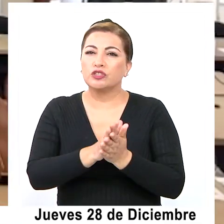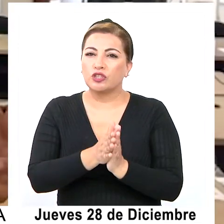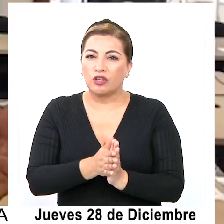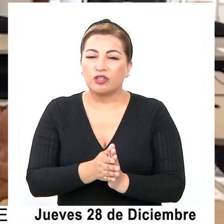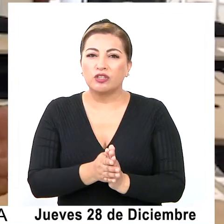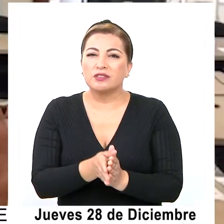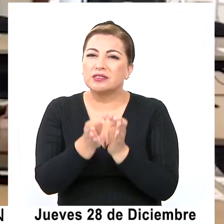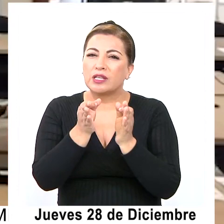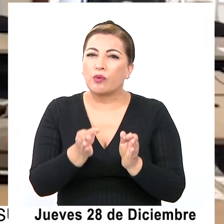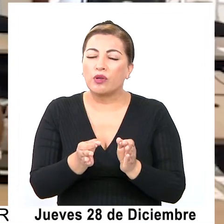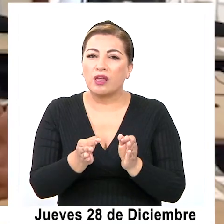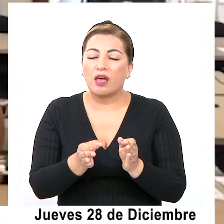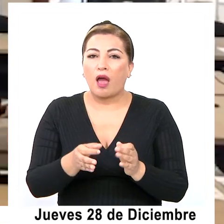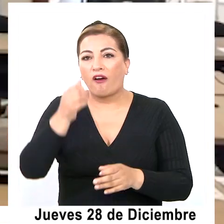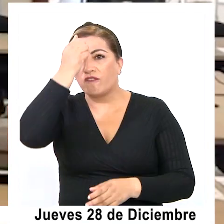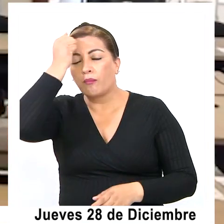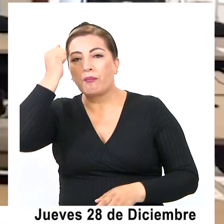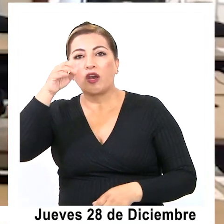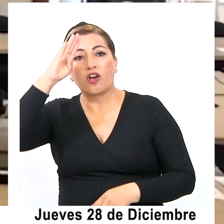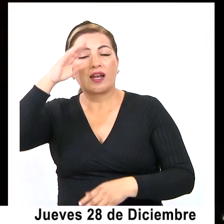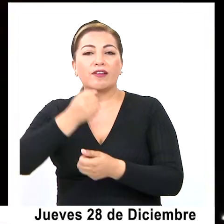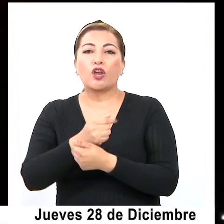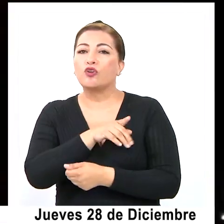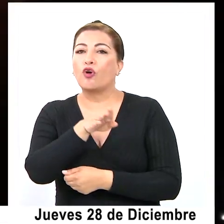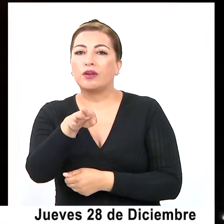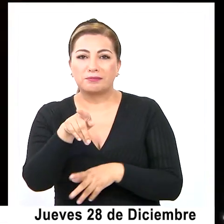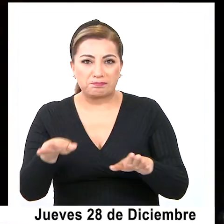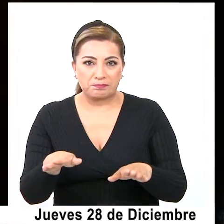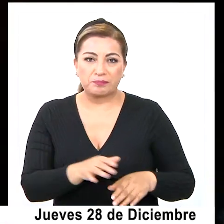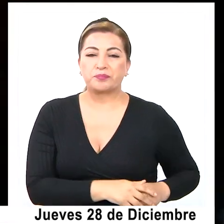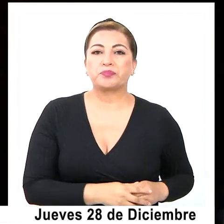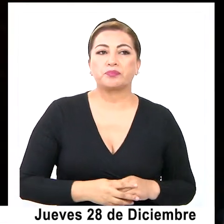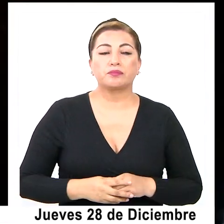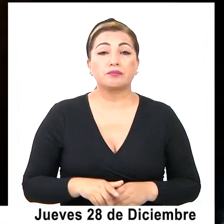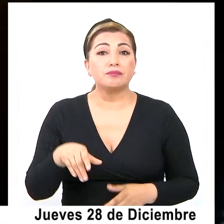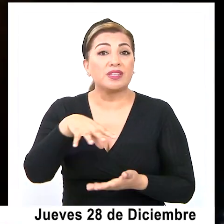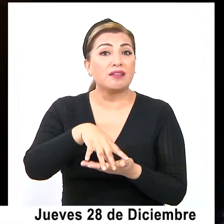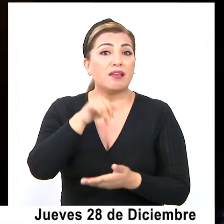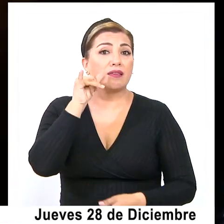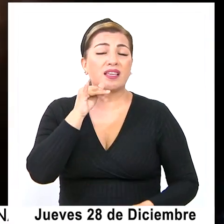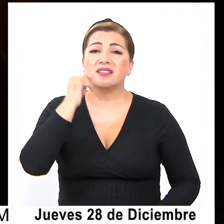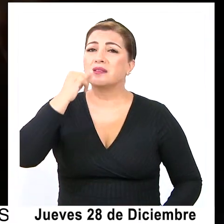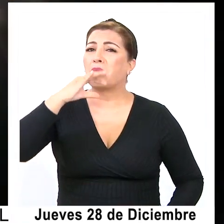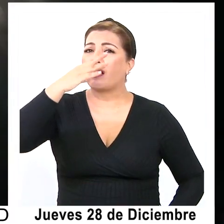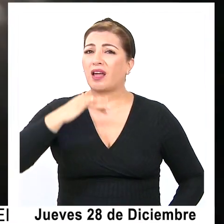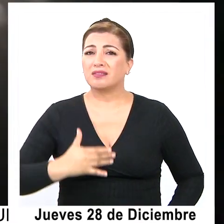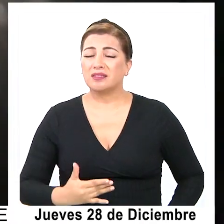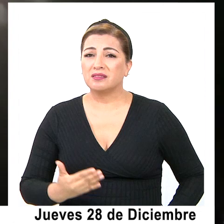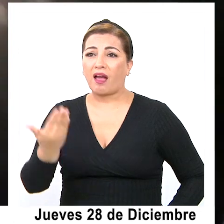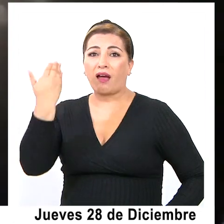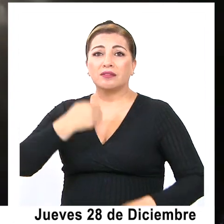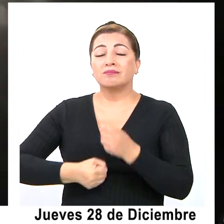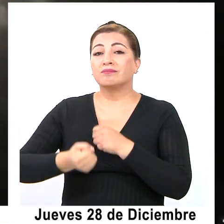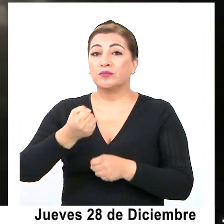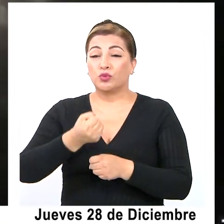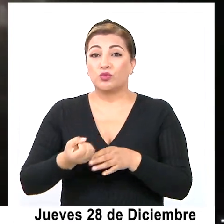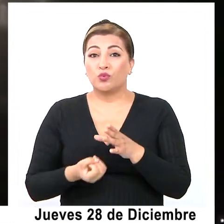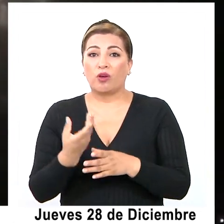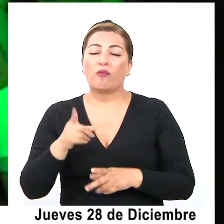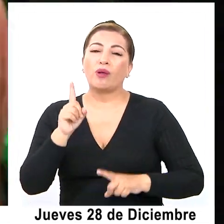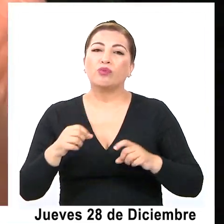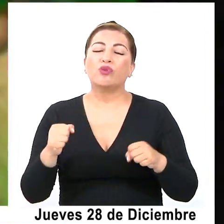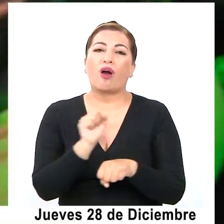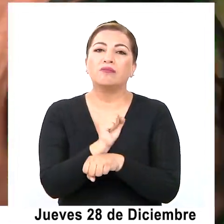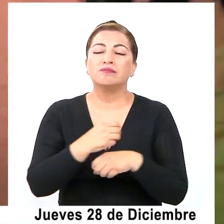día, no tengan que actuar por tener que ir a recatar alguna persona. Y es que Quique se ha caracterizado en anteriores fiestas de Año Nuevo por